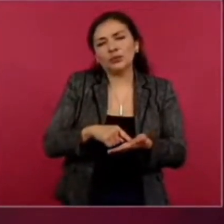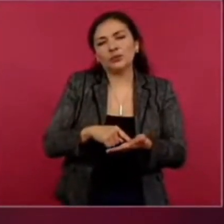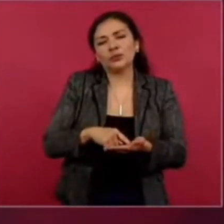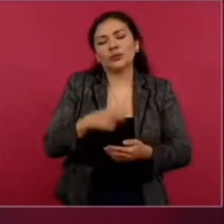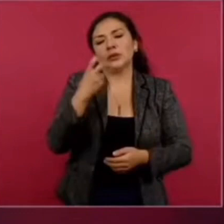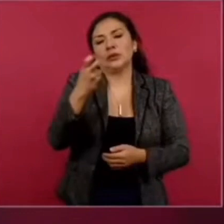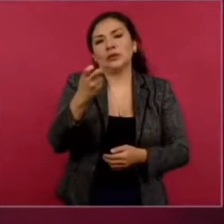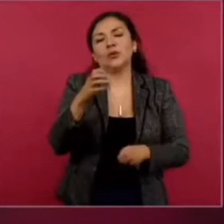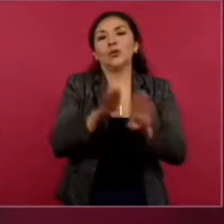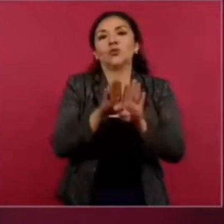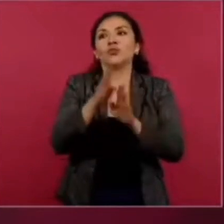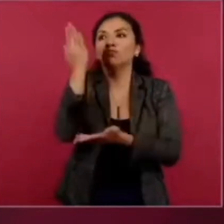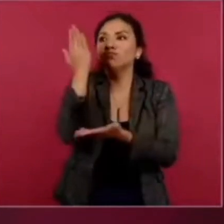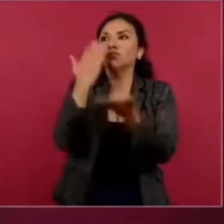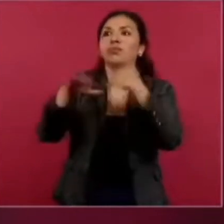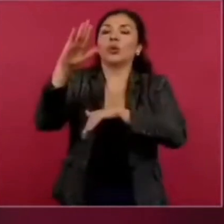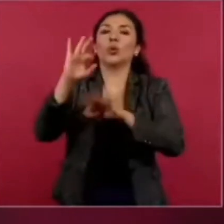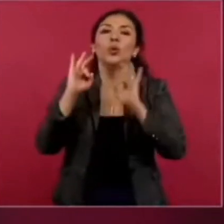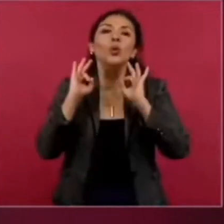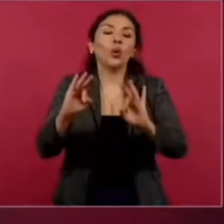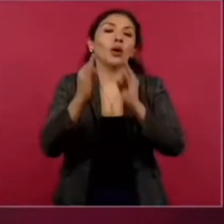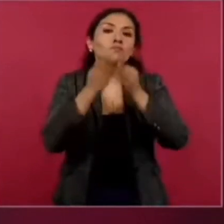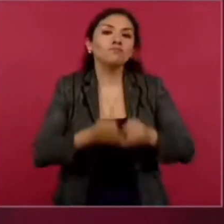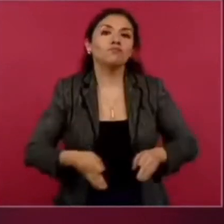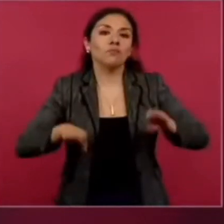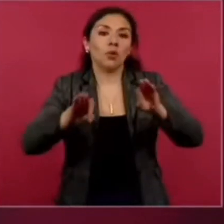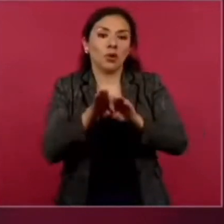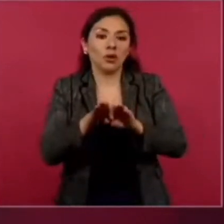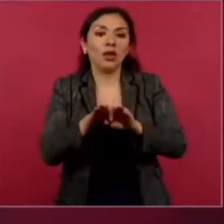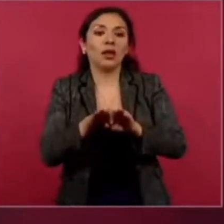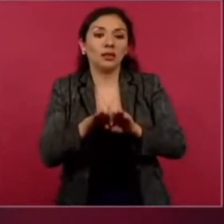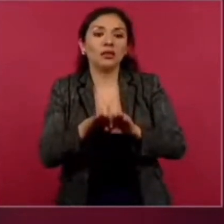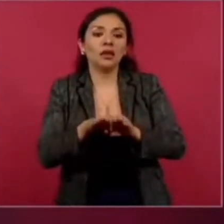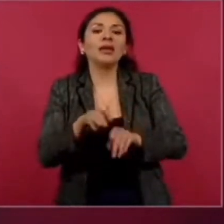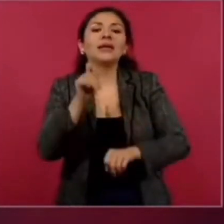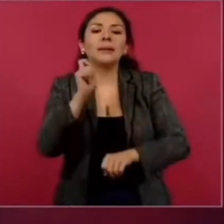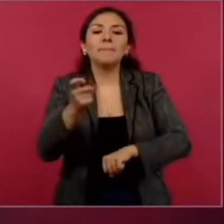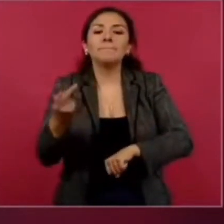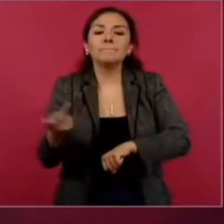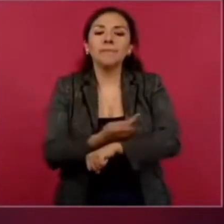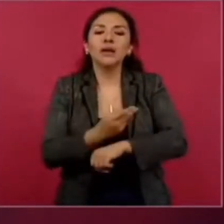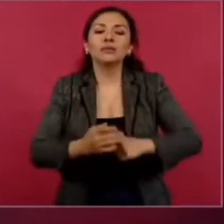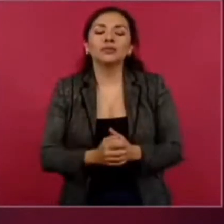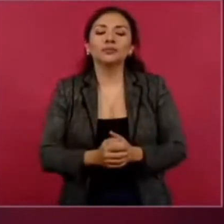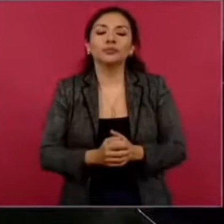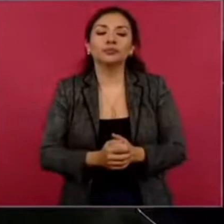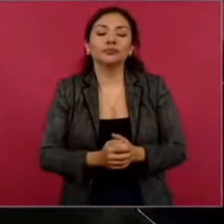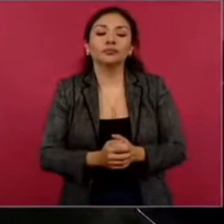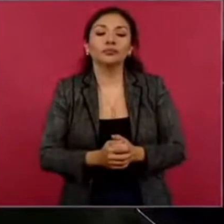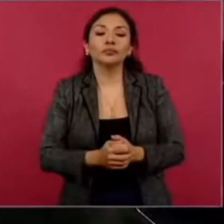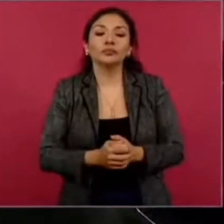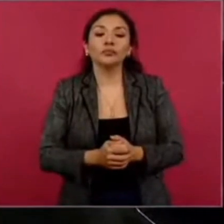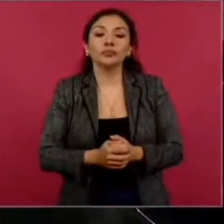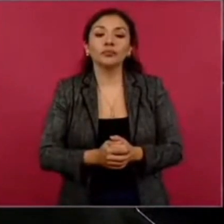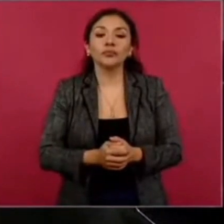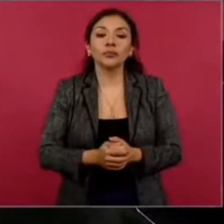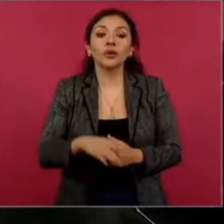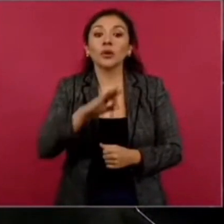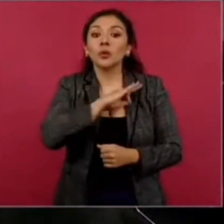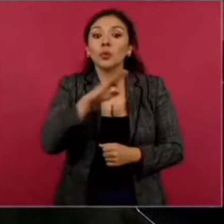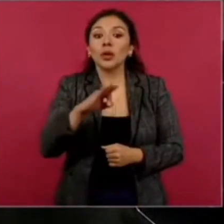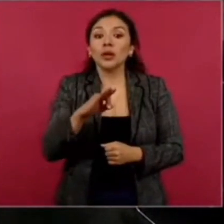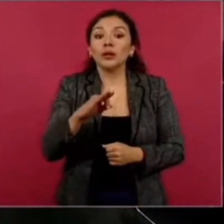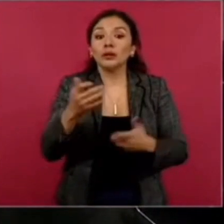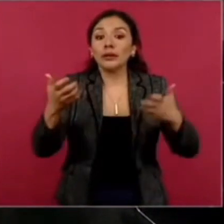importante el que se consiguió que